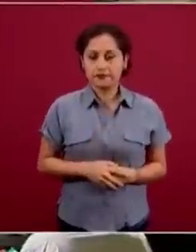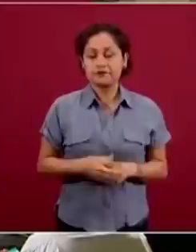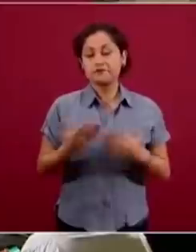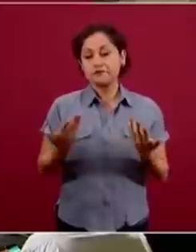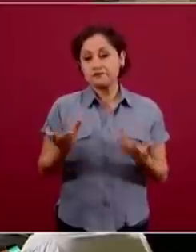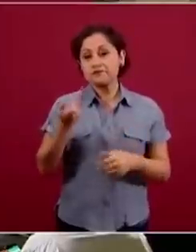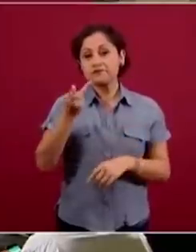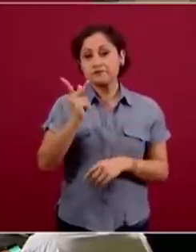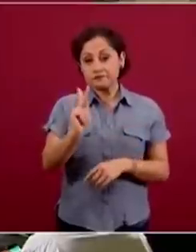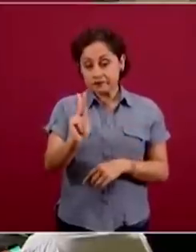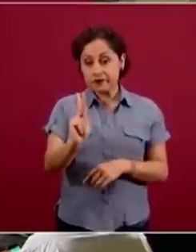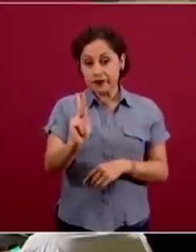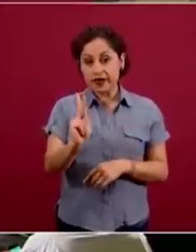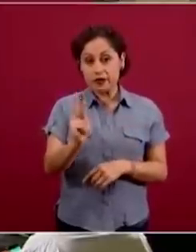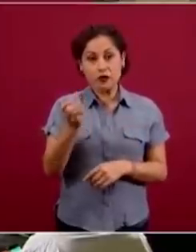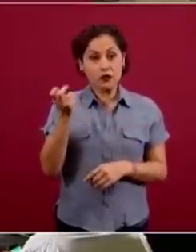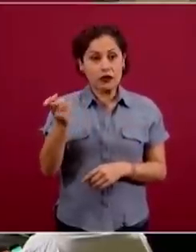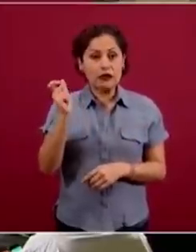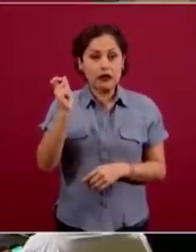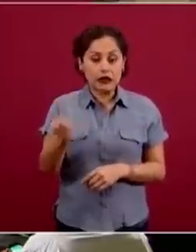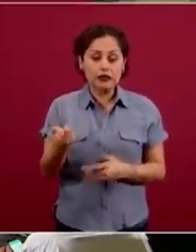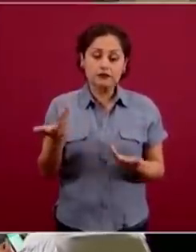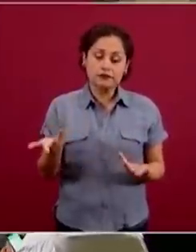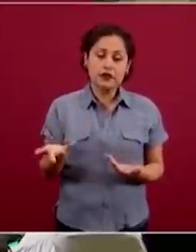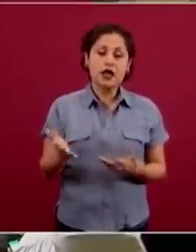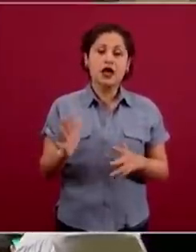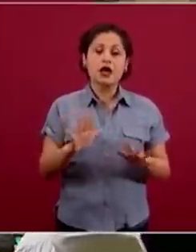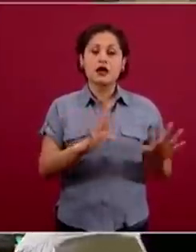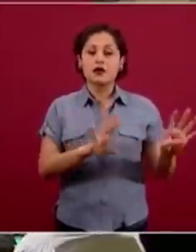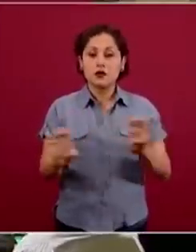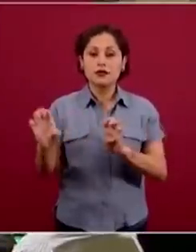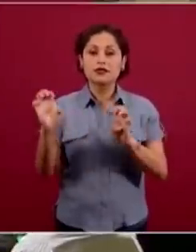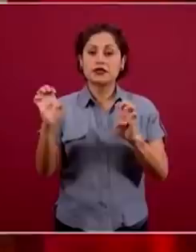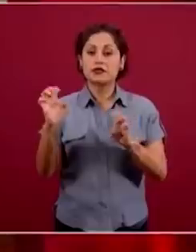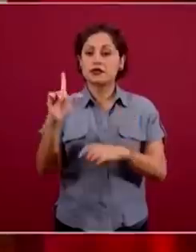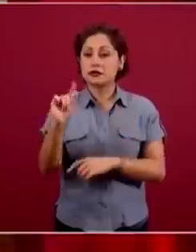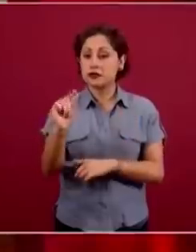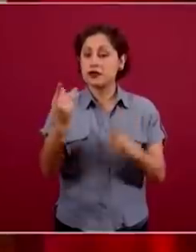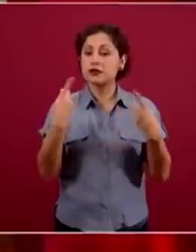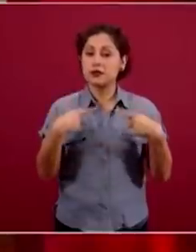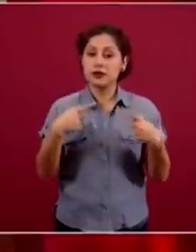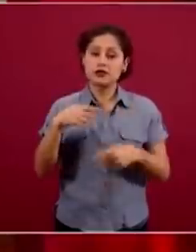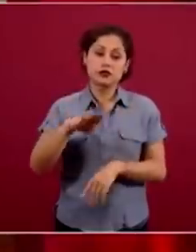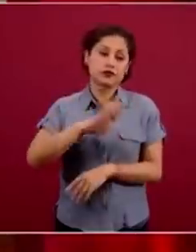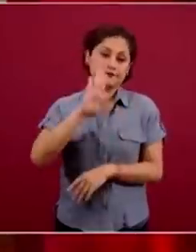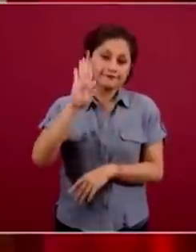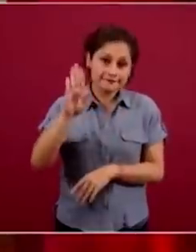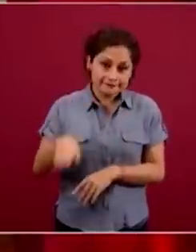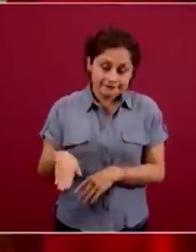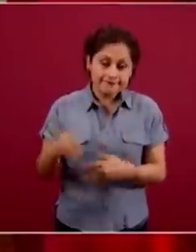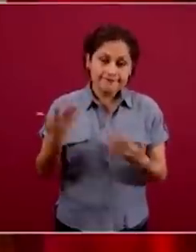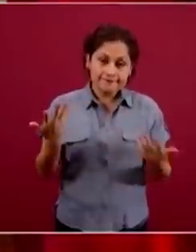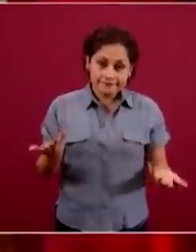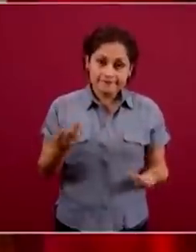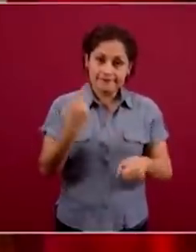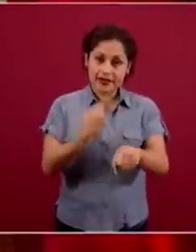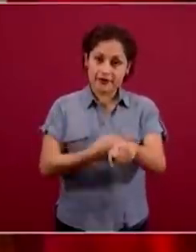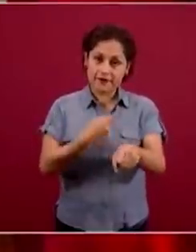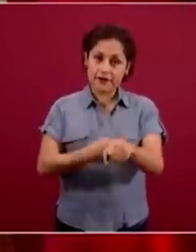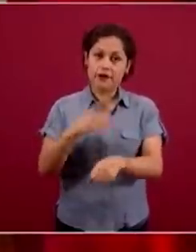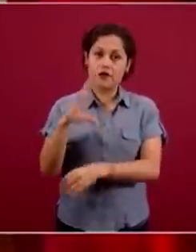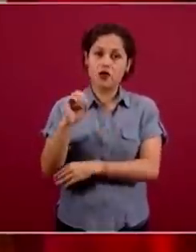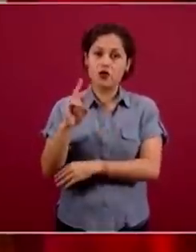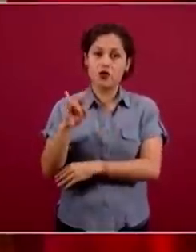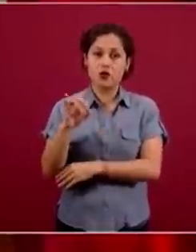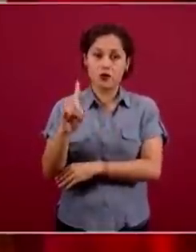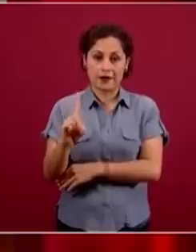Desafortunadamente, esto ha implicado que 970 personas han perdido la vida como consecuencia directa de la enfermedad COVID,